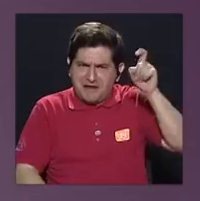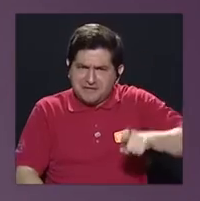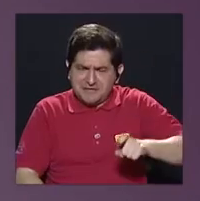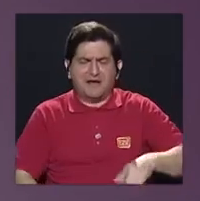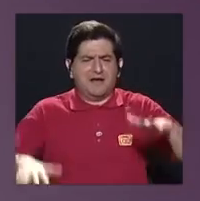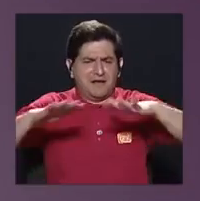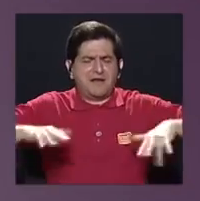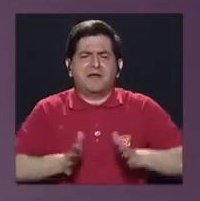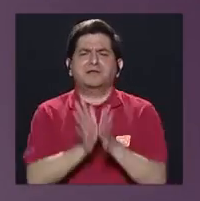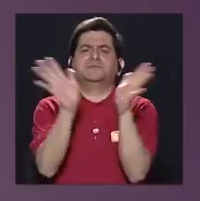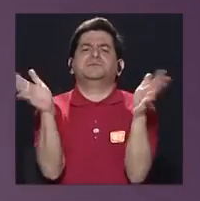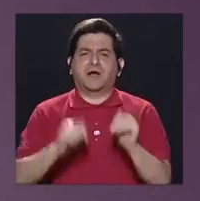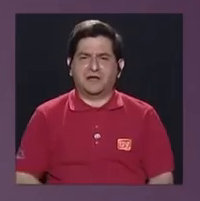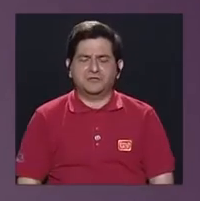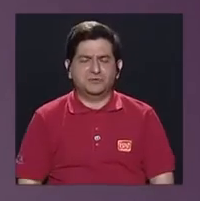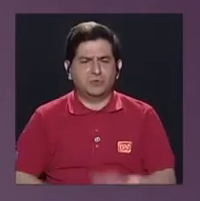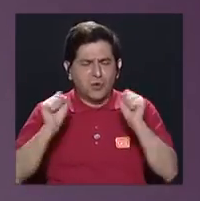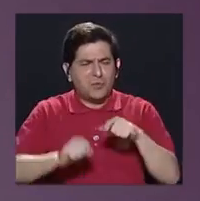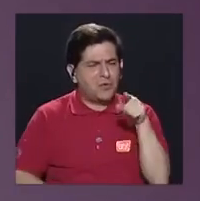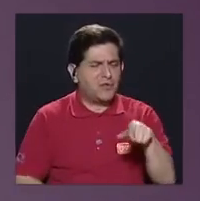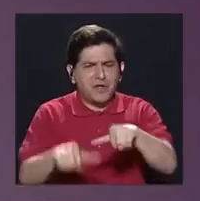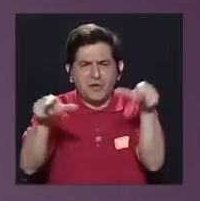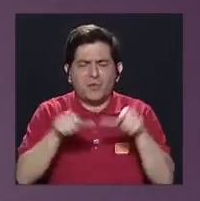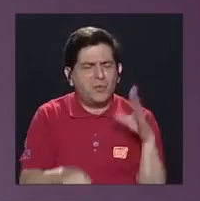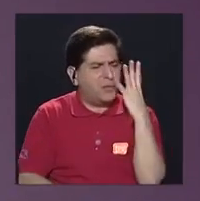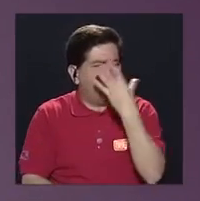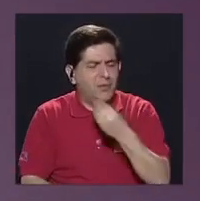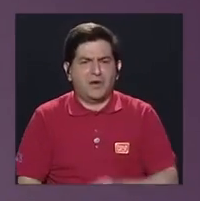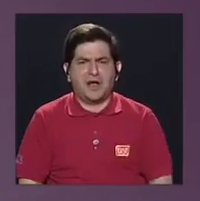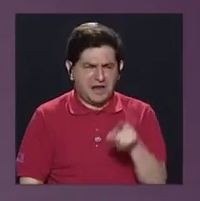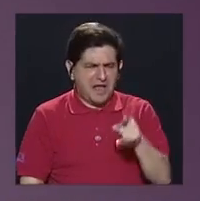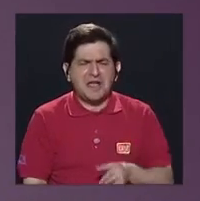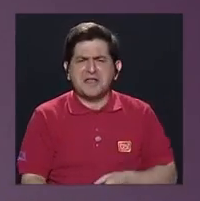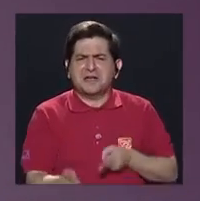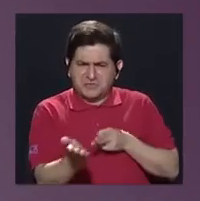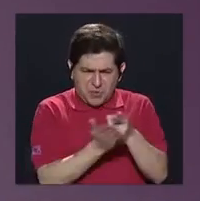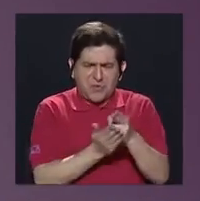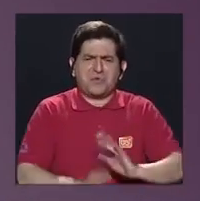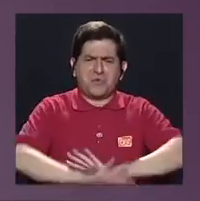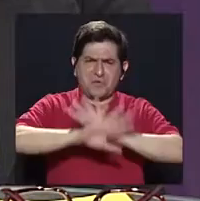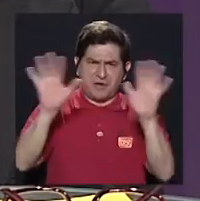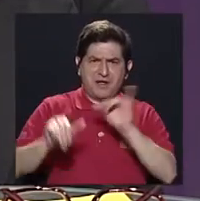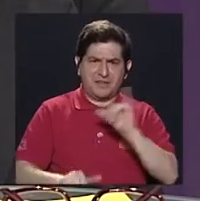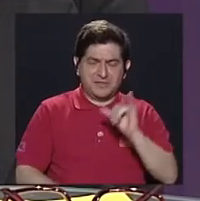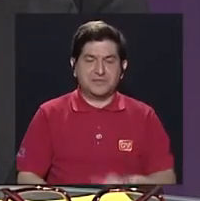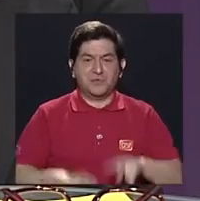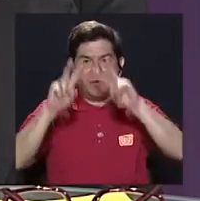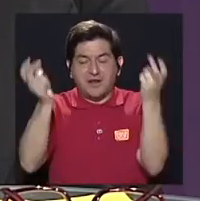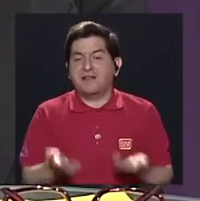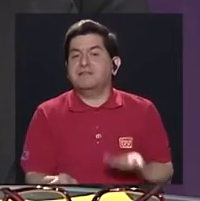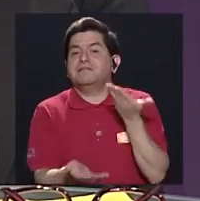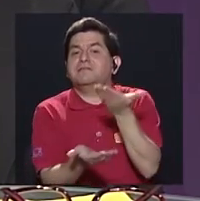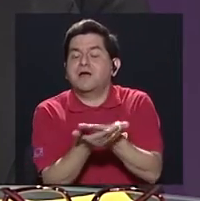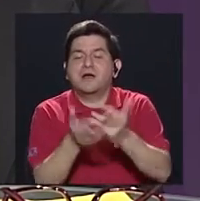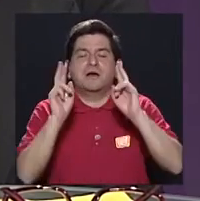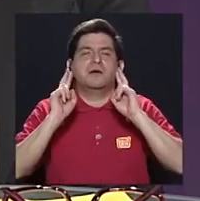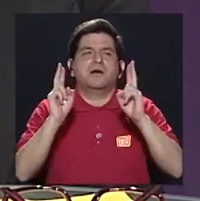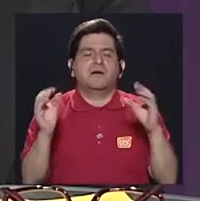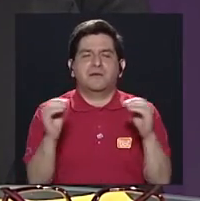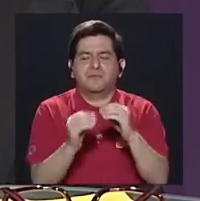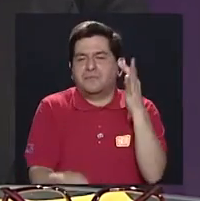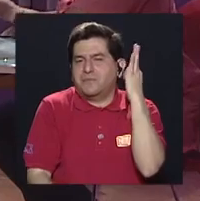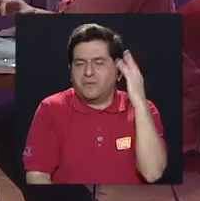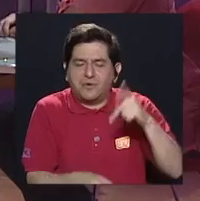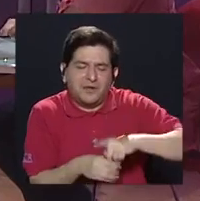los espacios públicos para embellecerlos, etc. Son más transparentes, más honradas, como con el tema de las concesiones. Ojalá más mujeres se